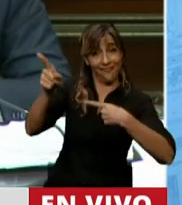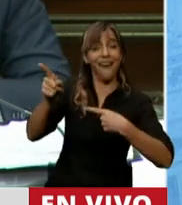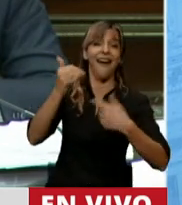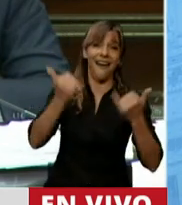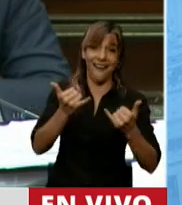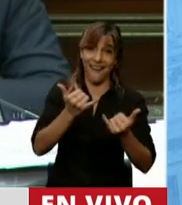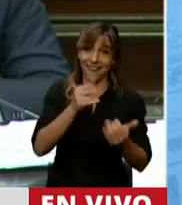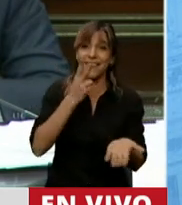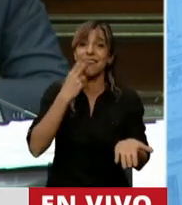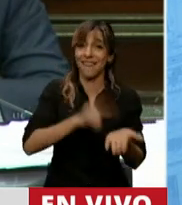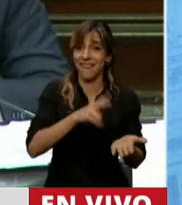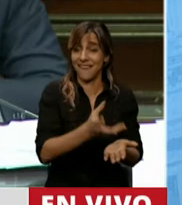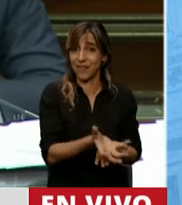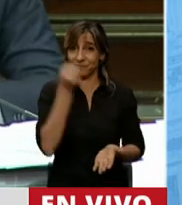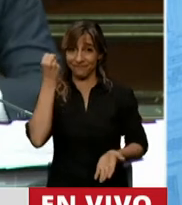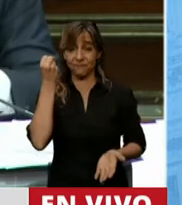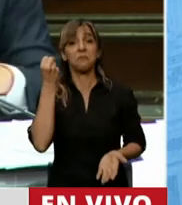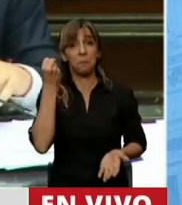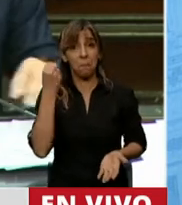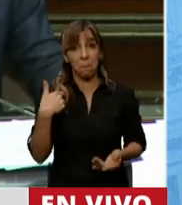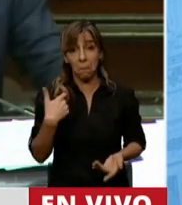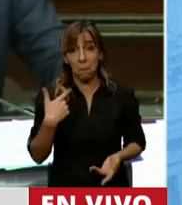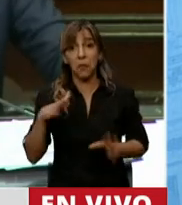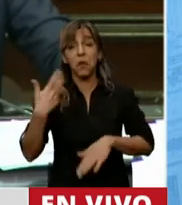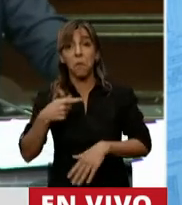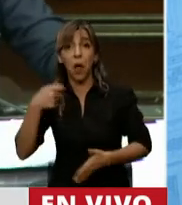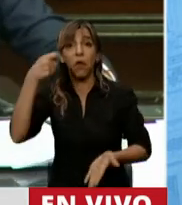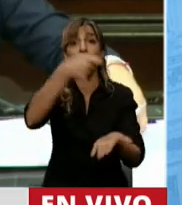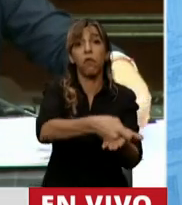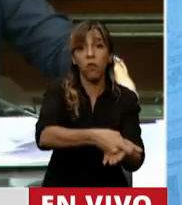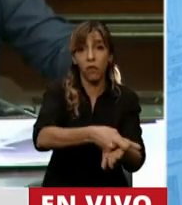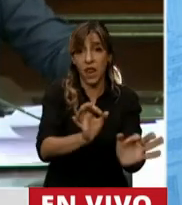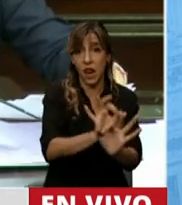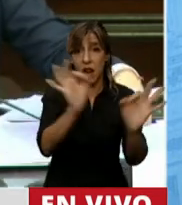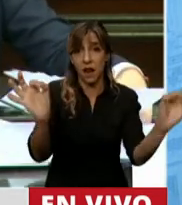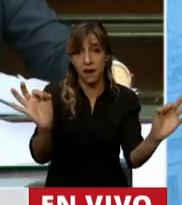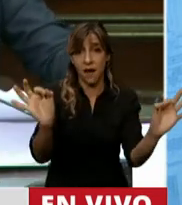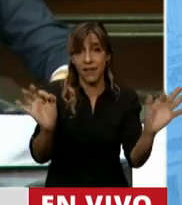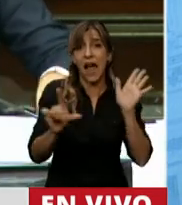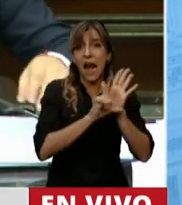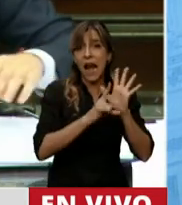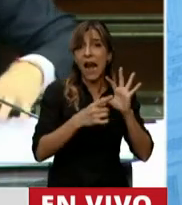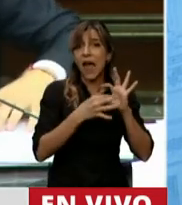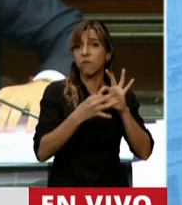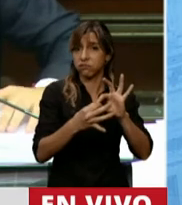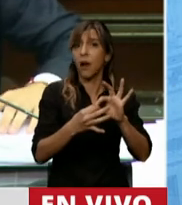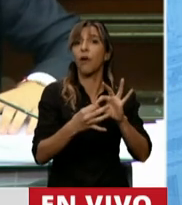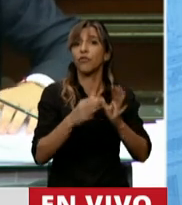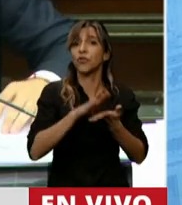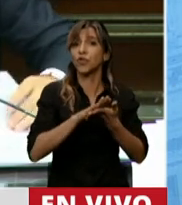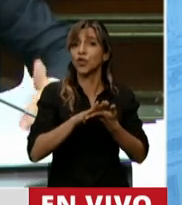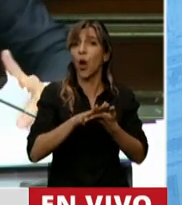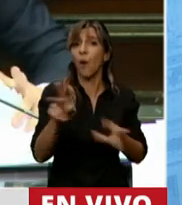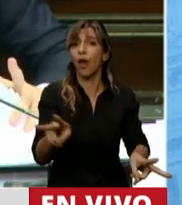devoluciones que marca la ley. Pero no solamente esto. Mientras tanto, se restringió el